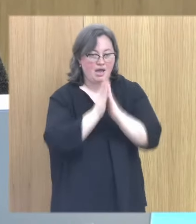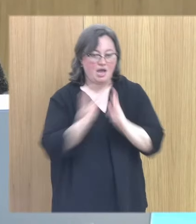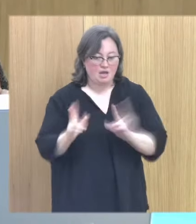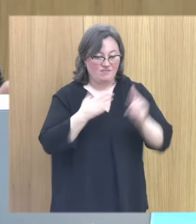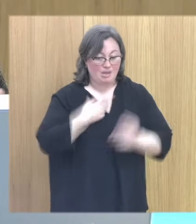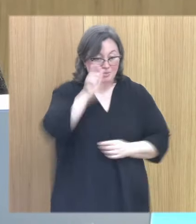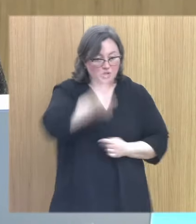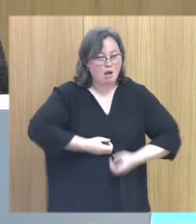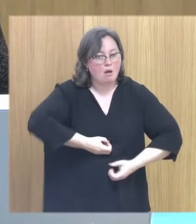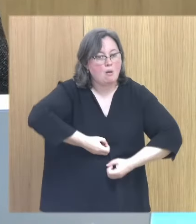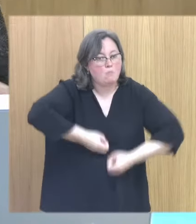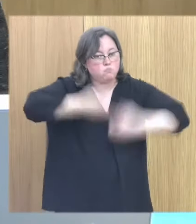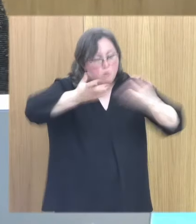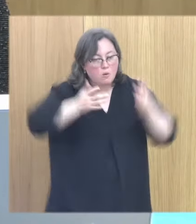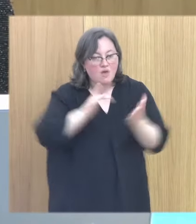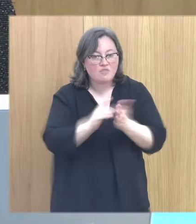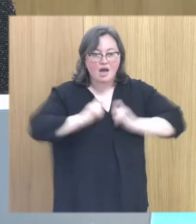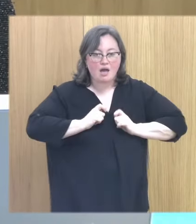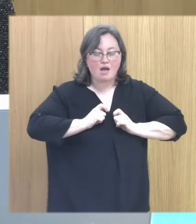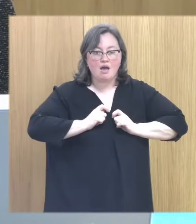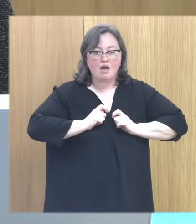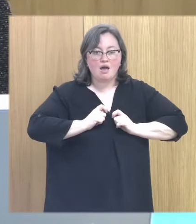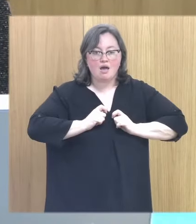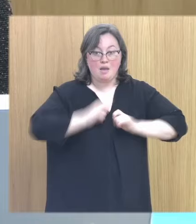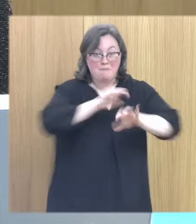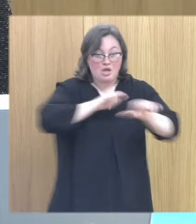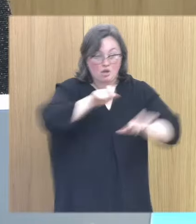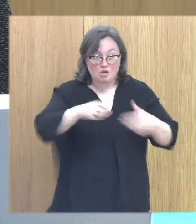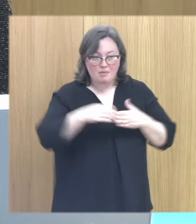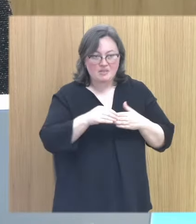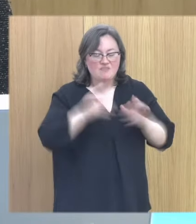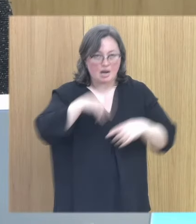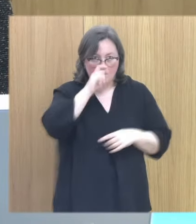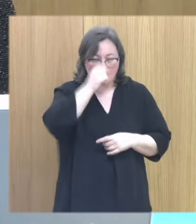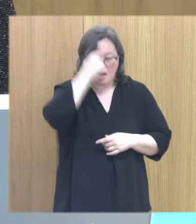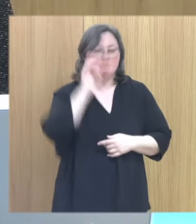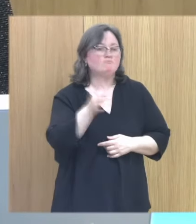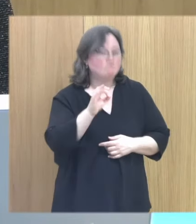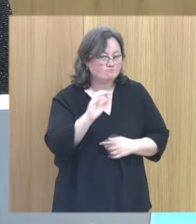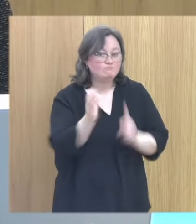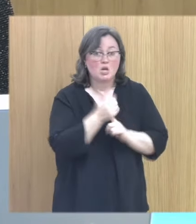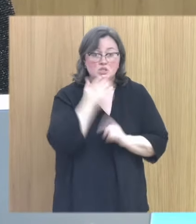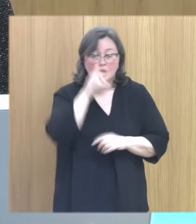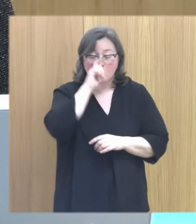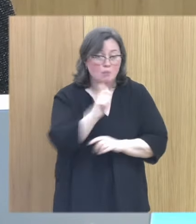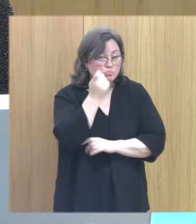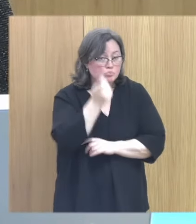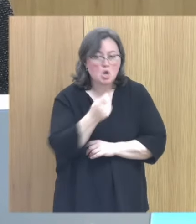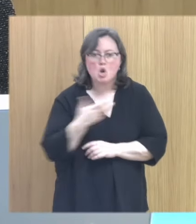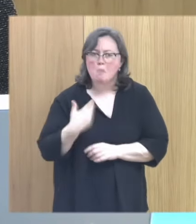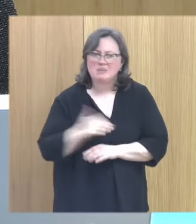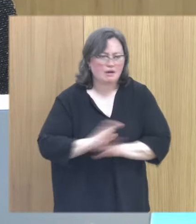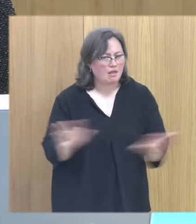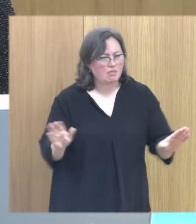que libera a la persona y le permite en determinadas en la mayoría de los casos acabar recordando pero si no recuerda para mí es que no pasa